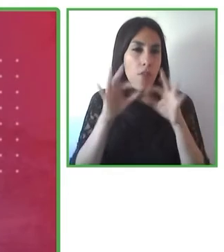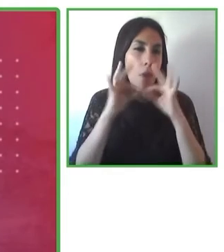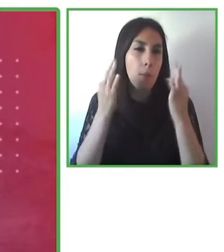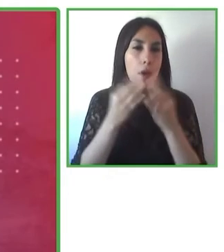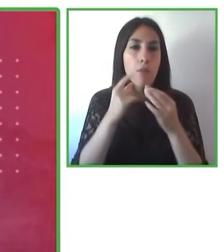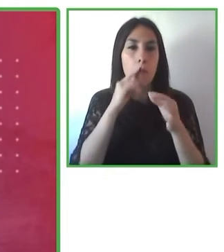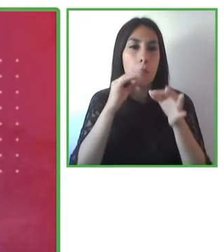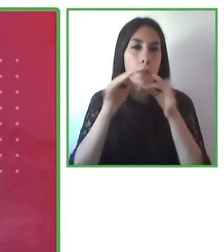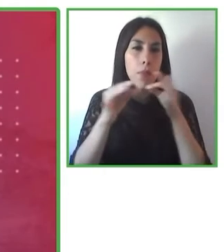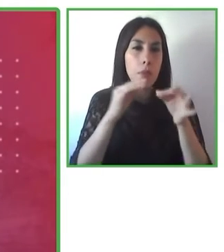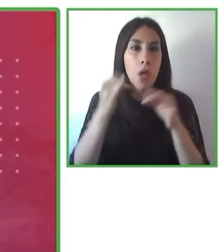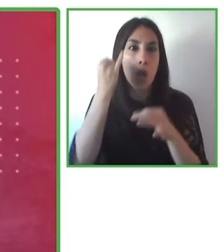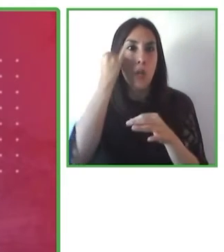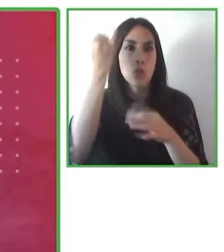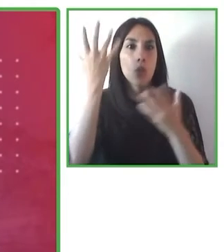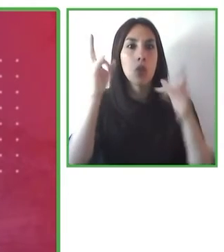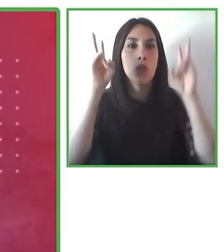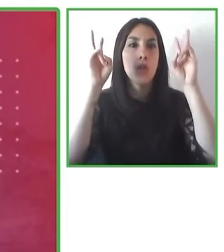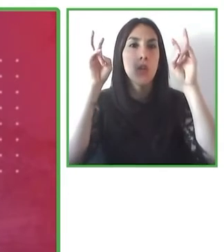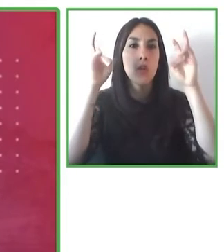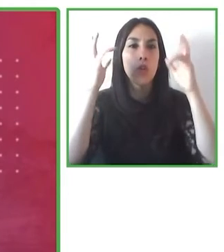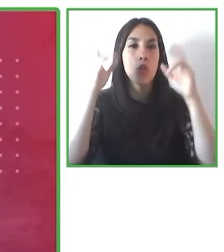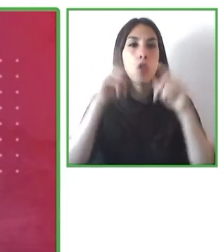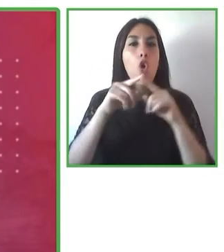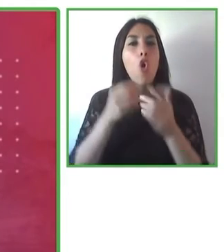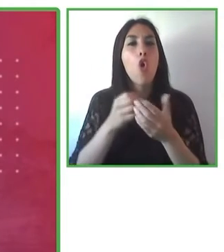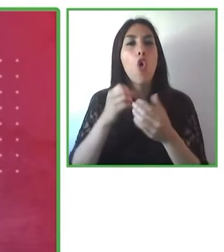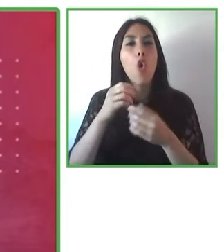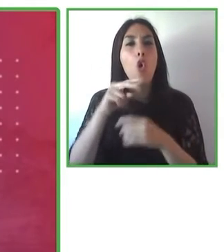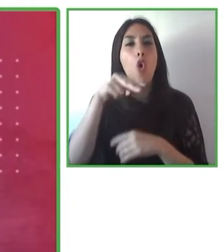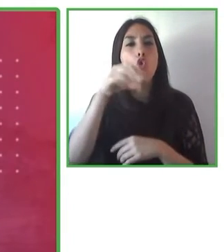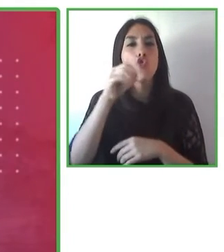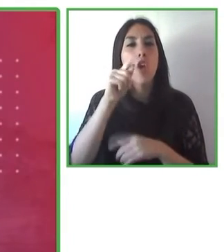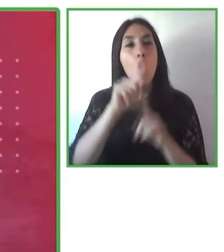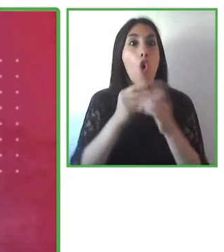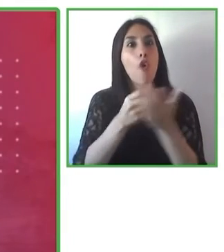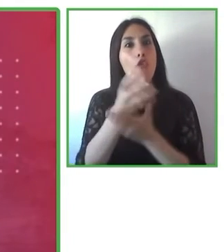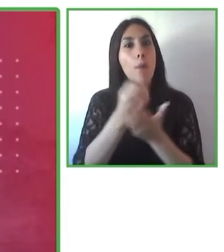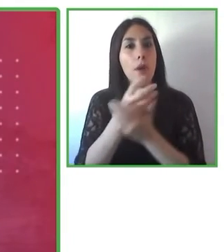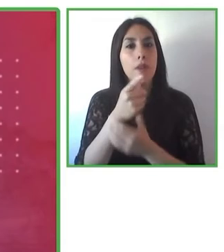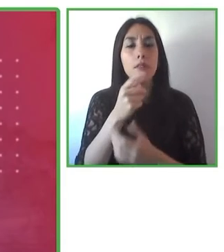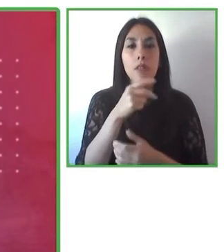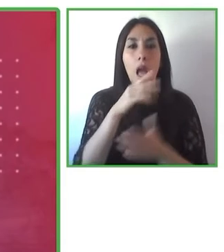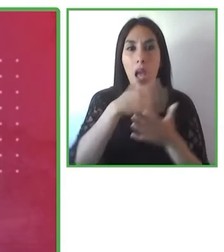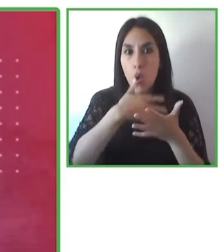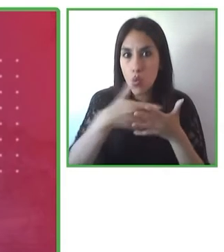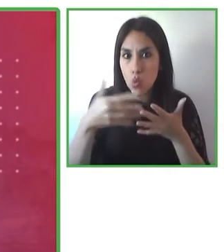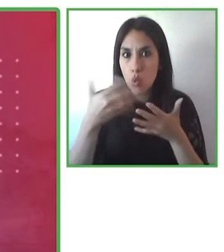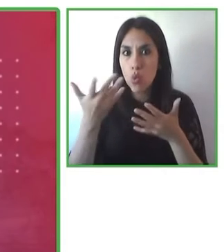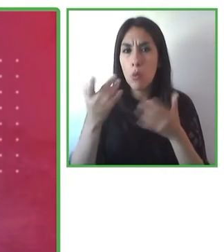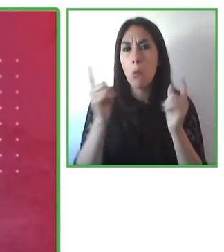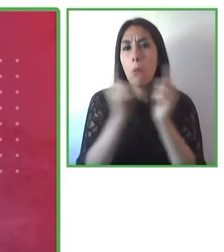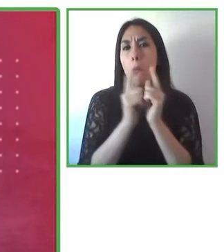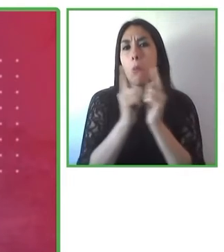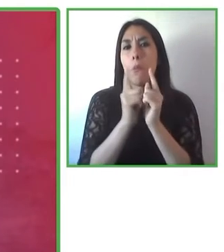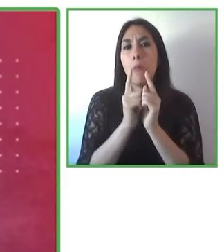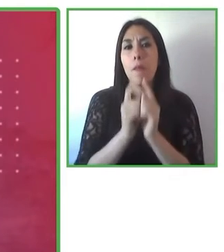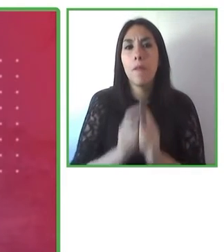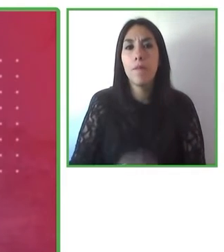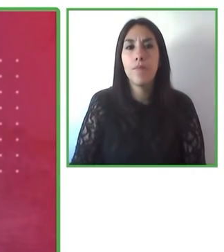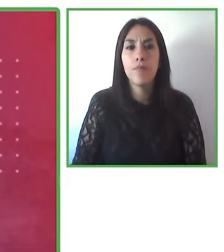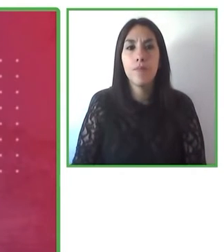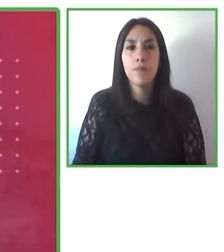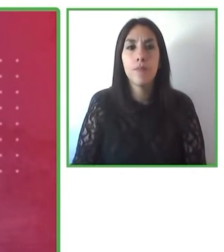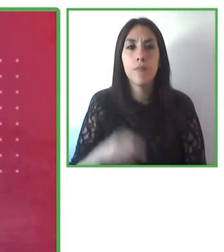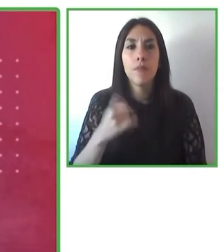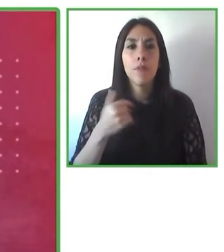en lenguaje sencillo, en lenguaje claro, que es Planeta Fácil. Así que adelante, José, a compartir